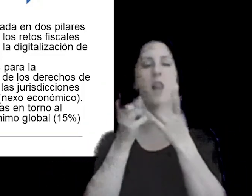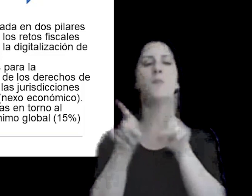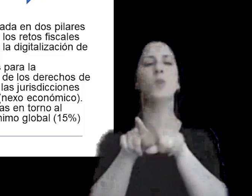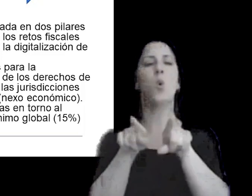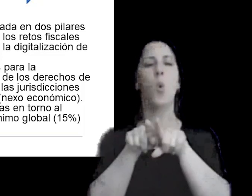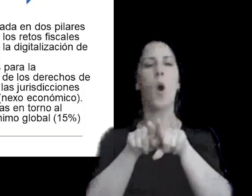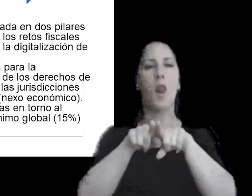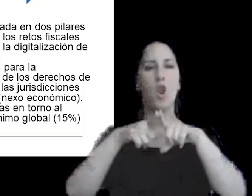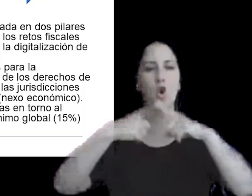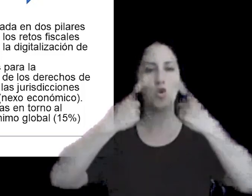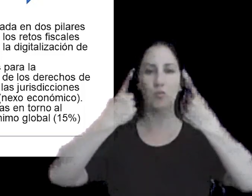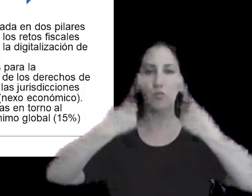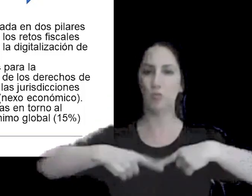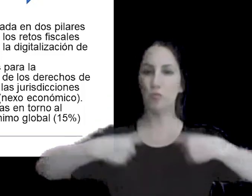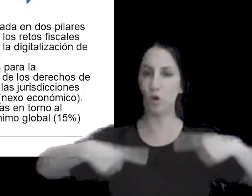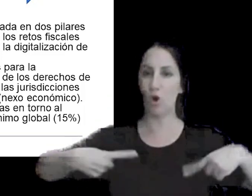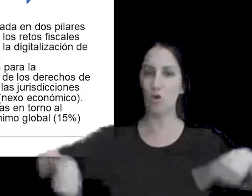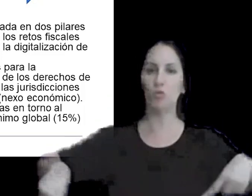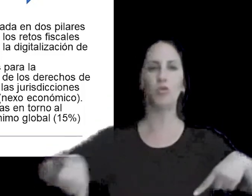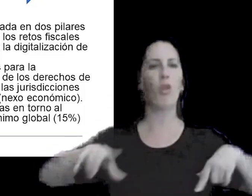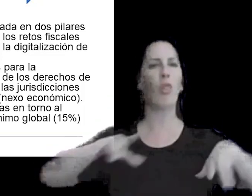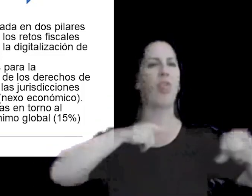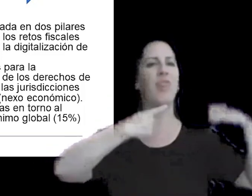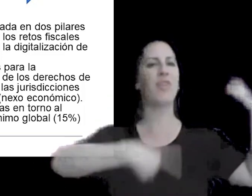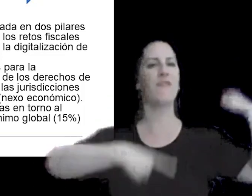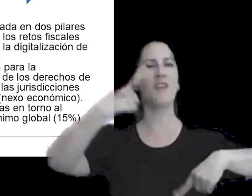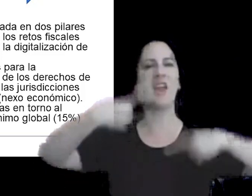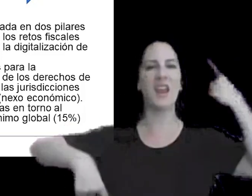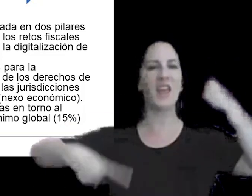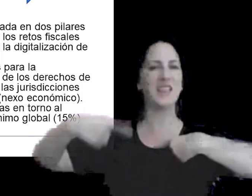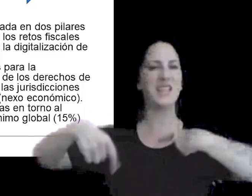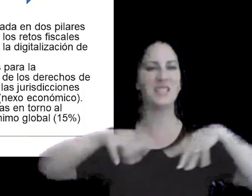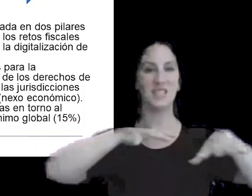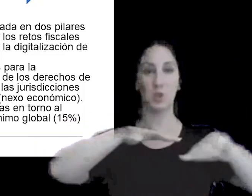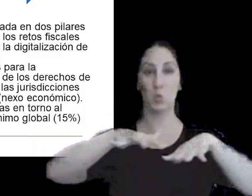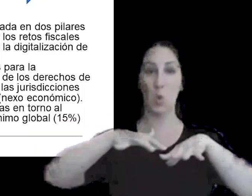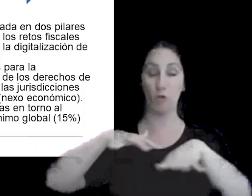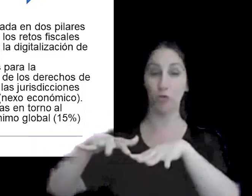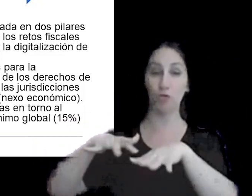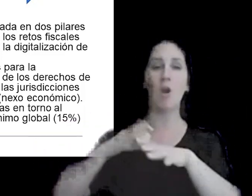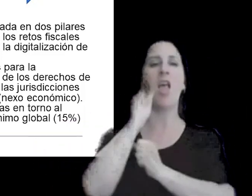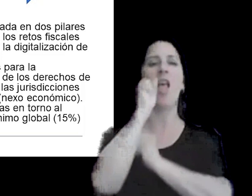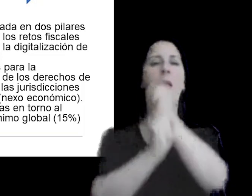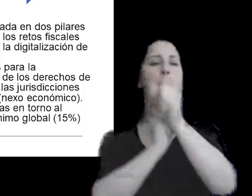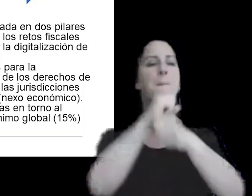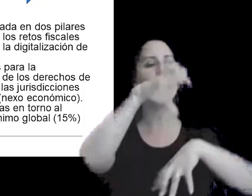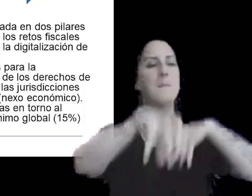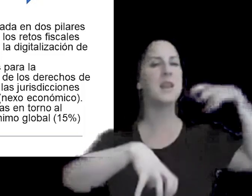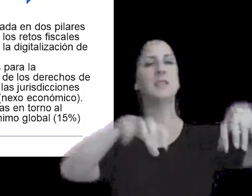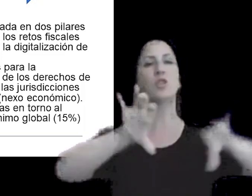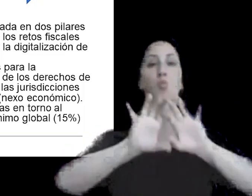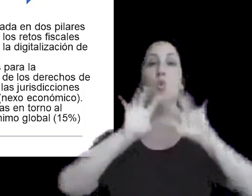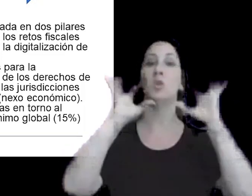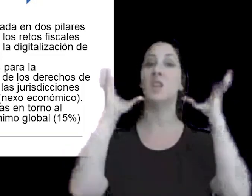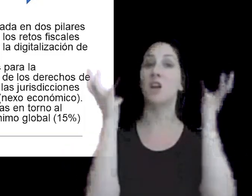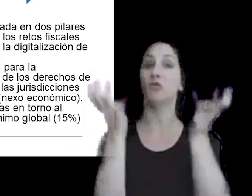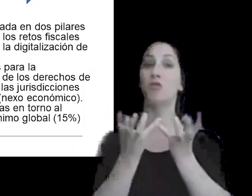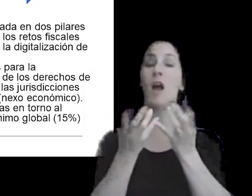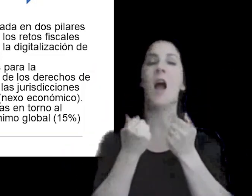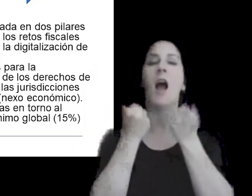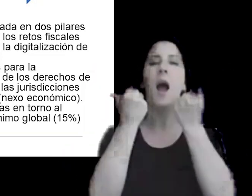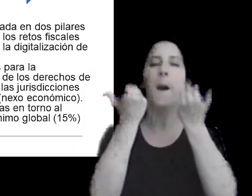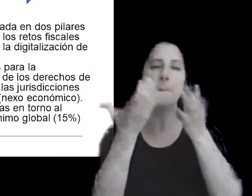diferentes casos que se habían identificado de empresas multinacionales que aprovechaban las